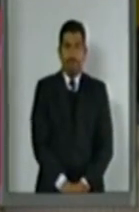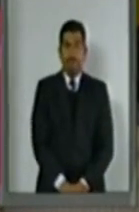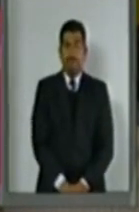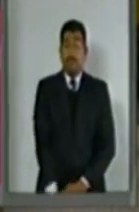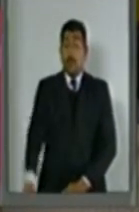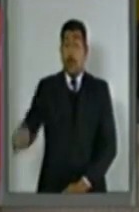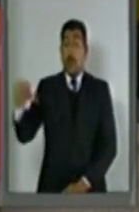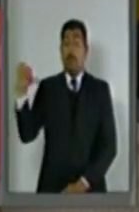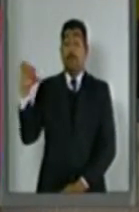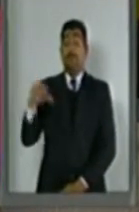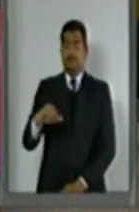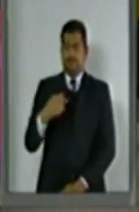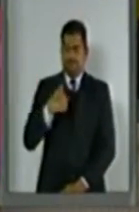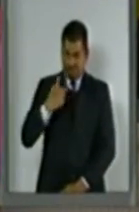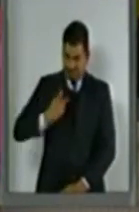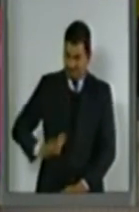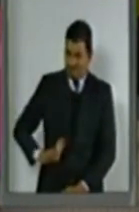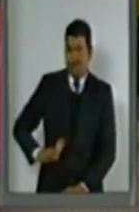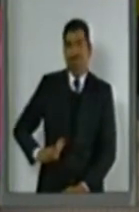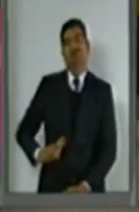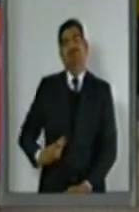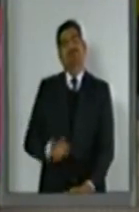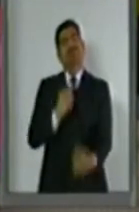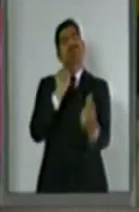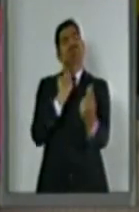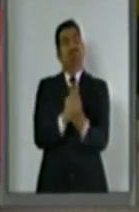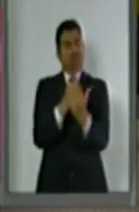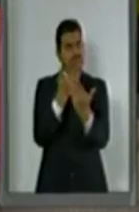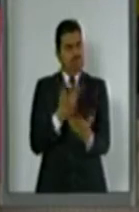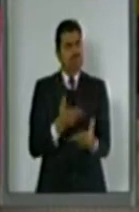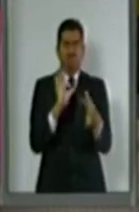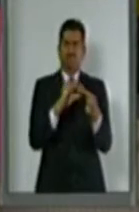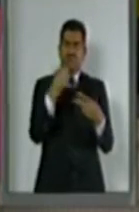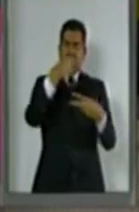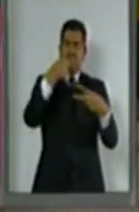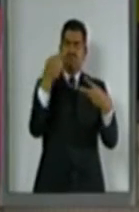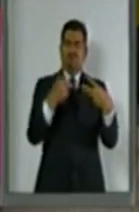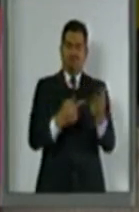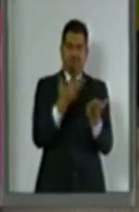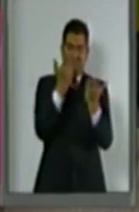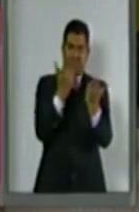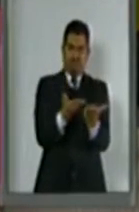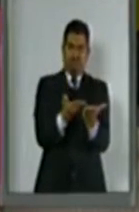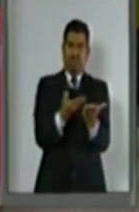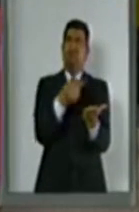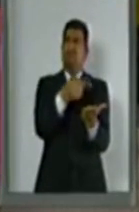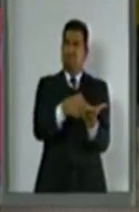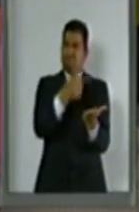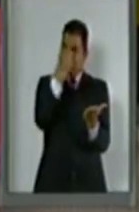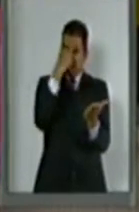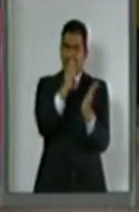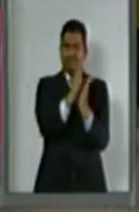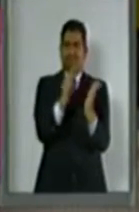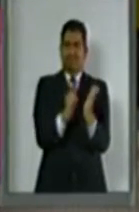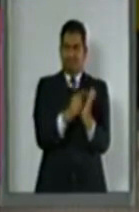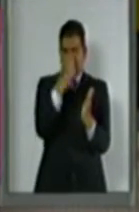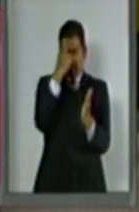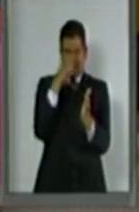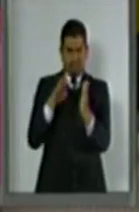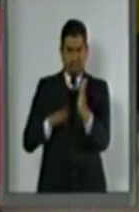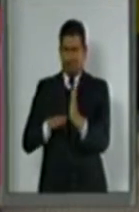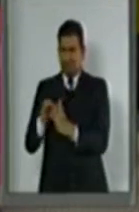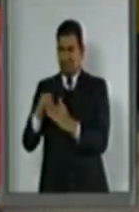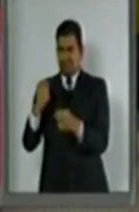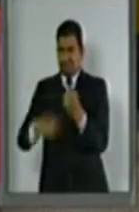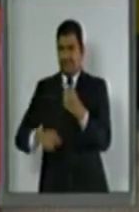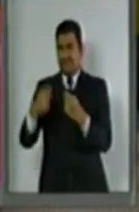Hoy vengo ante ustedes para presentar una reforma a la Ley para el Desarrollo de Competitividad de